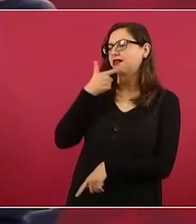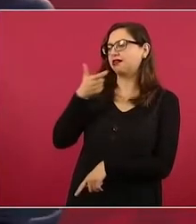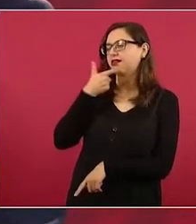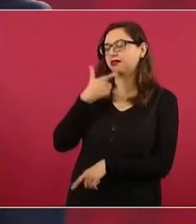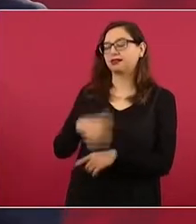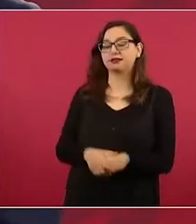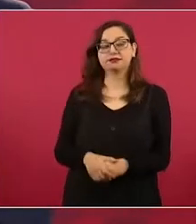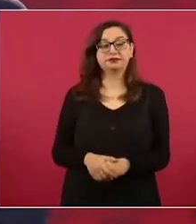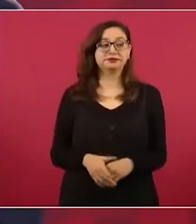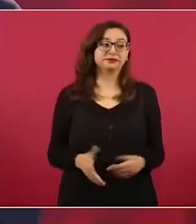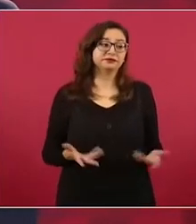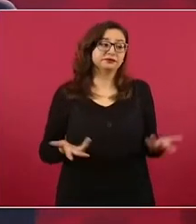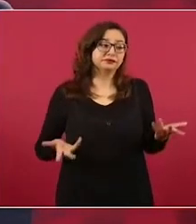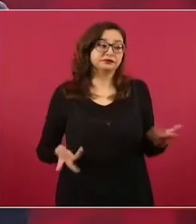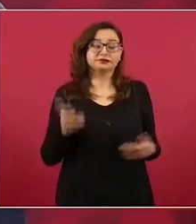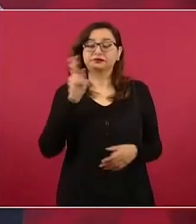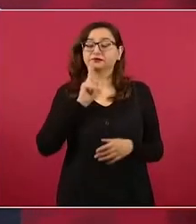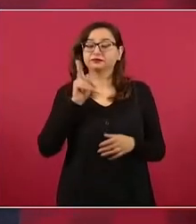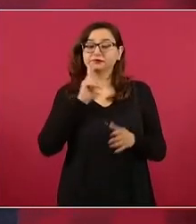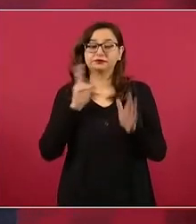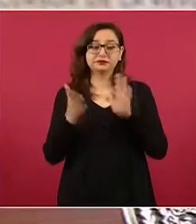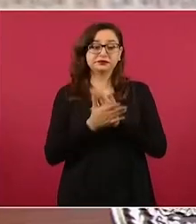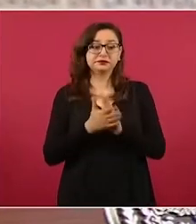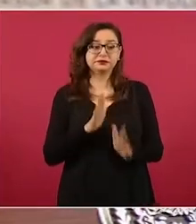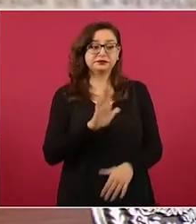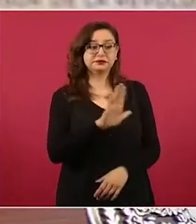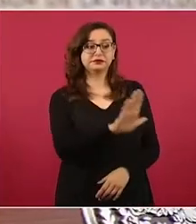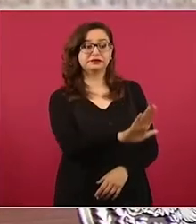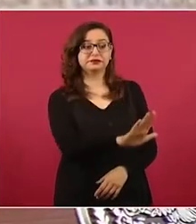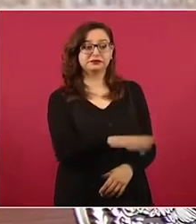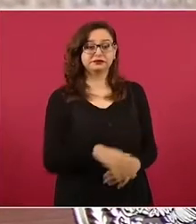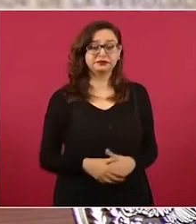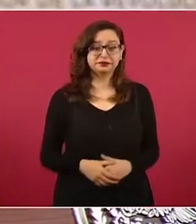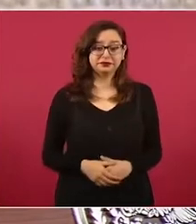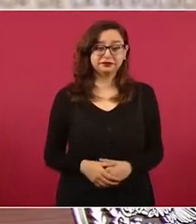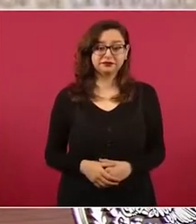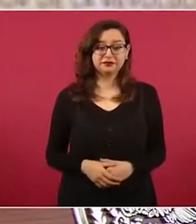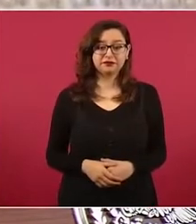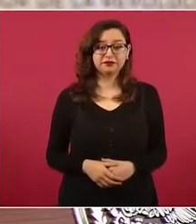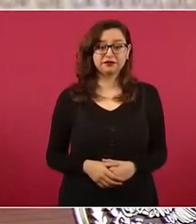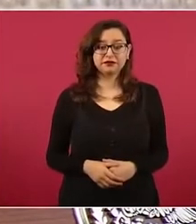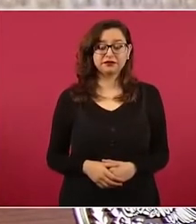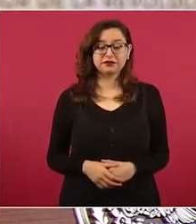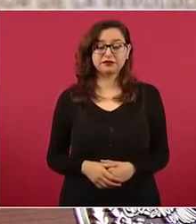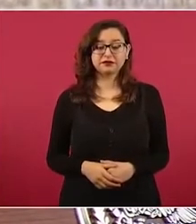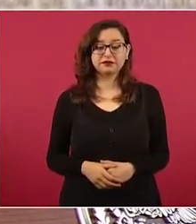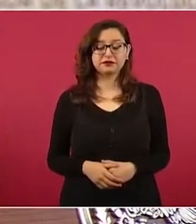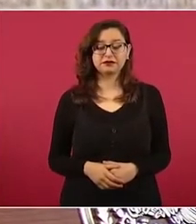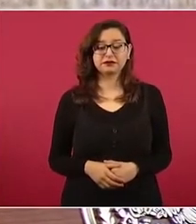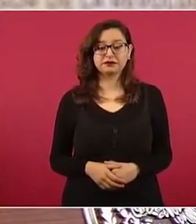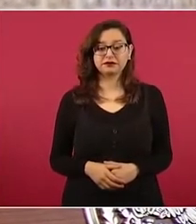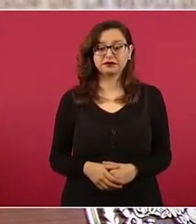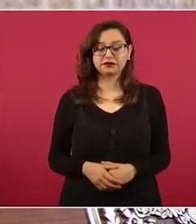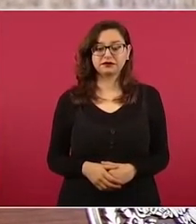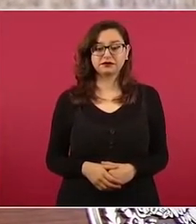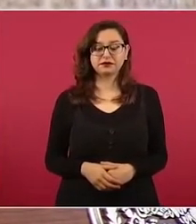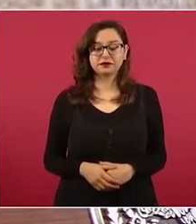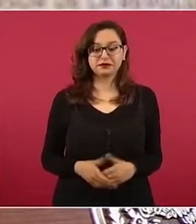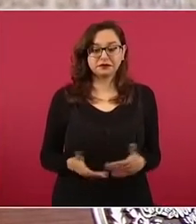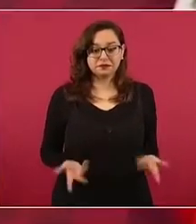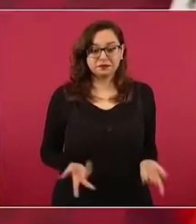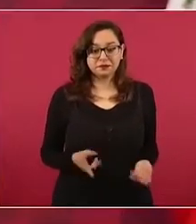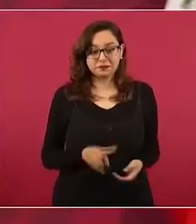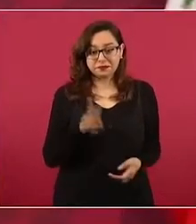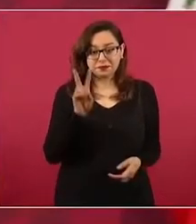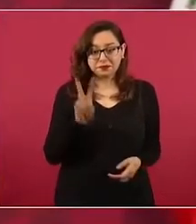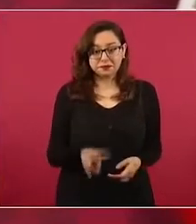y el ejemplo, lo repito, más claro